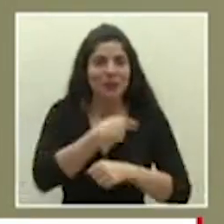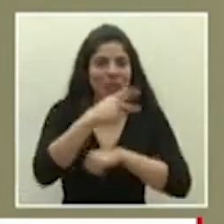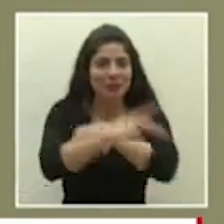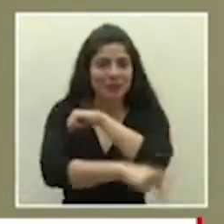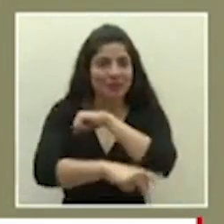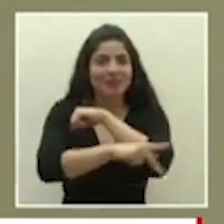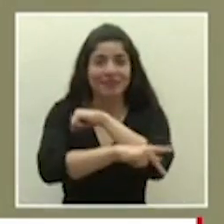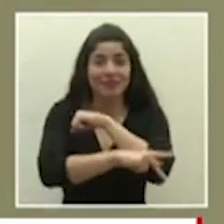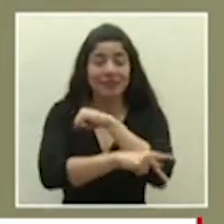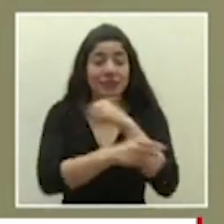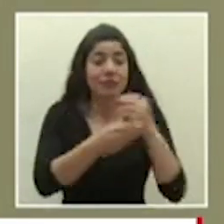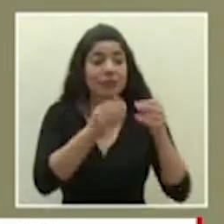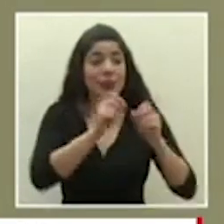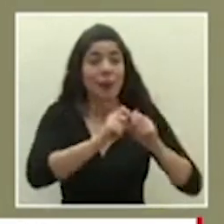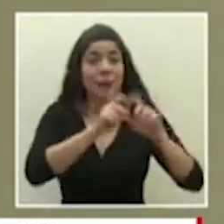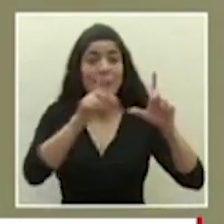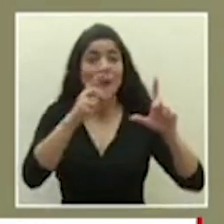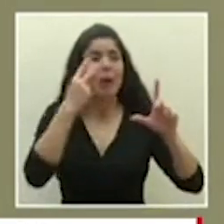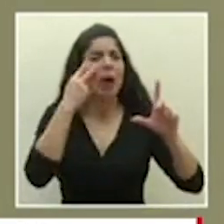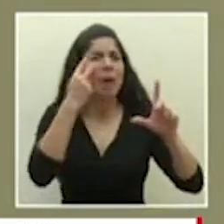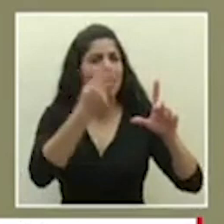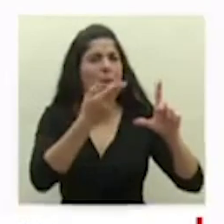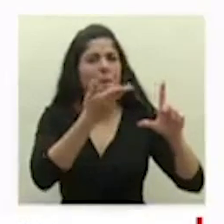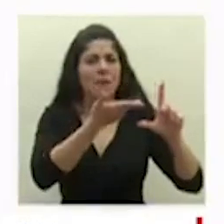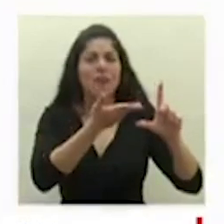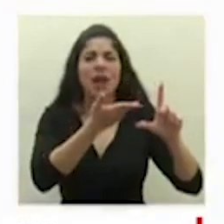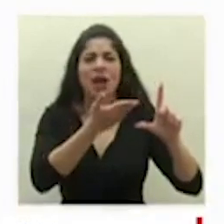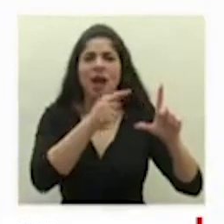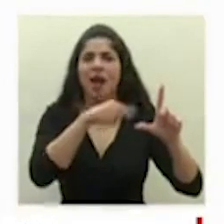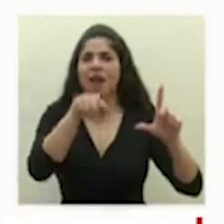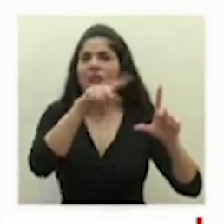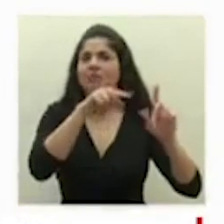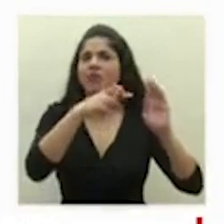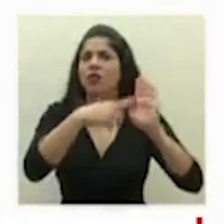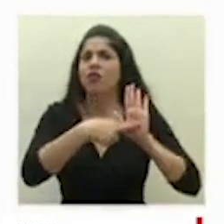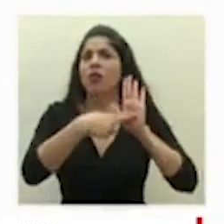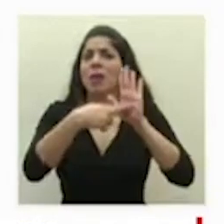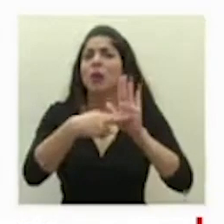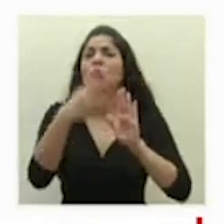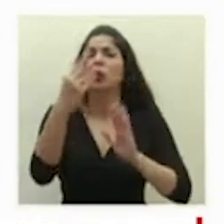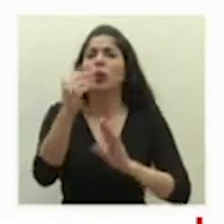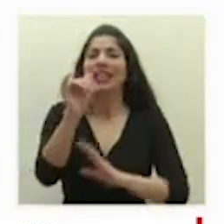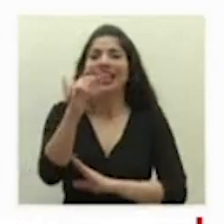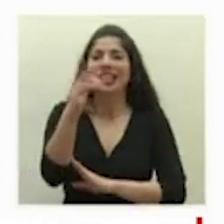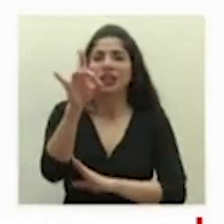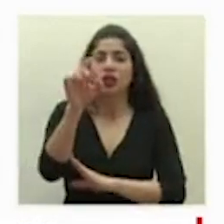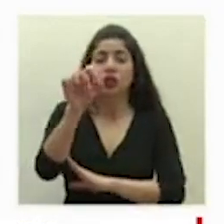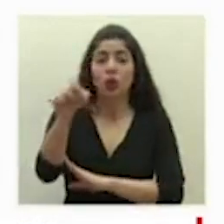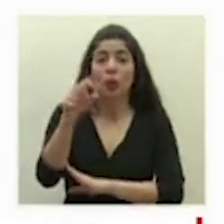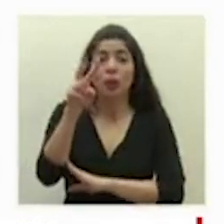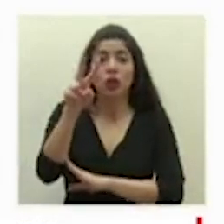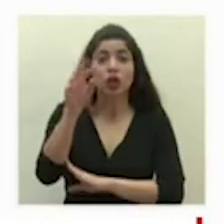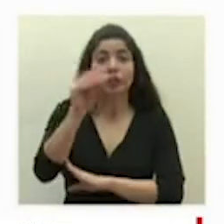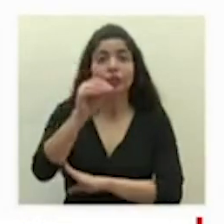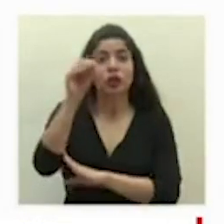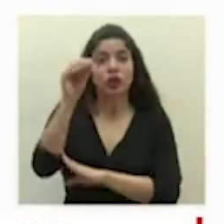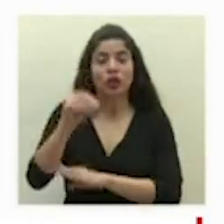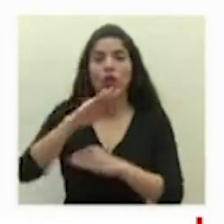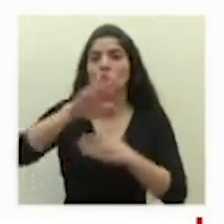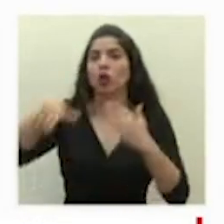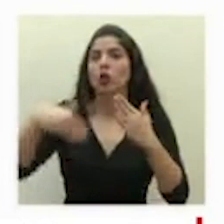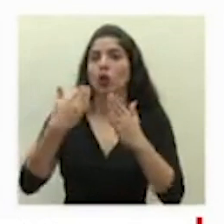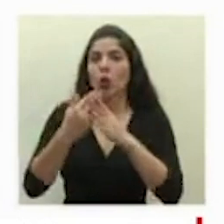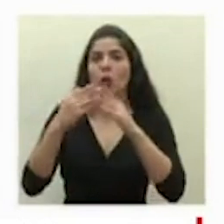acuerdo a la pantalla podemos ver que representan el 18,2% de la población